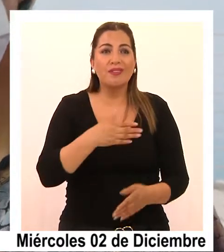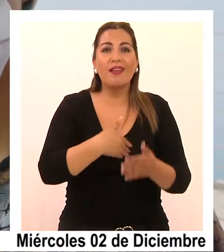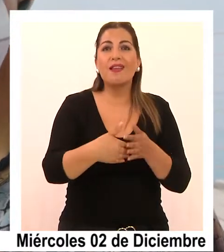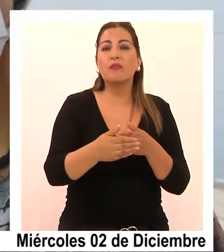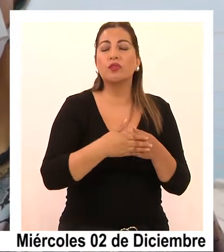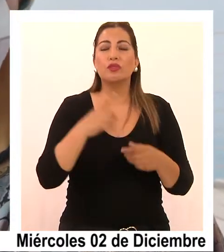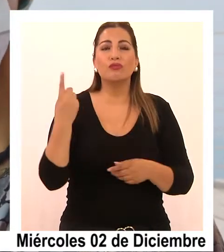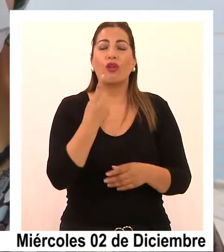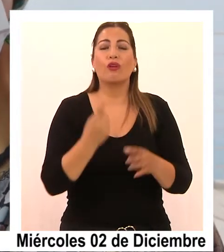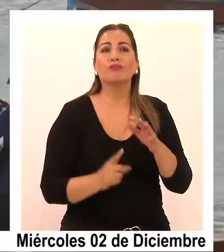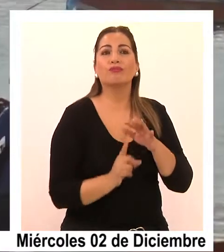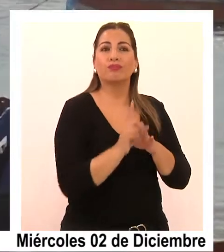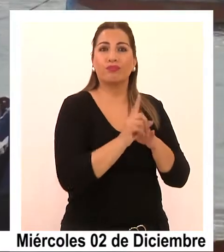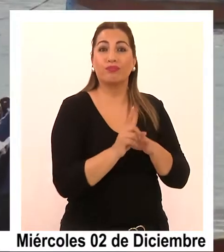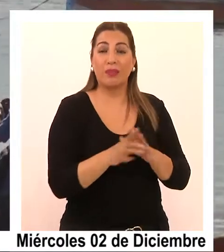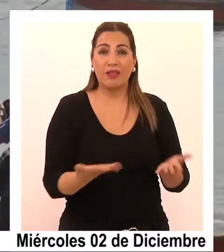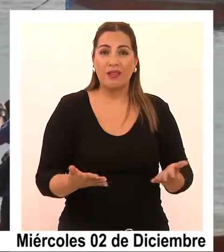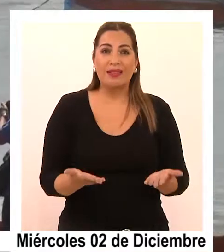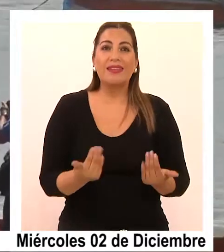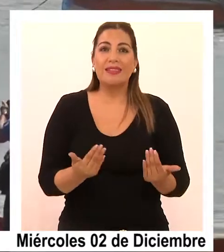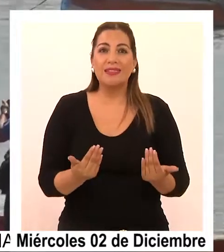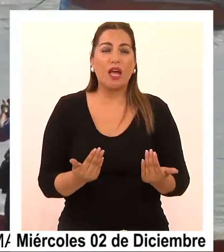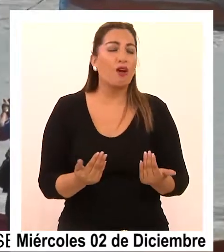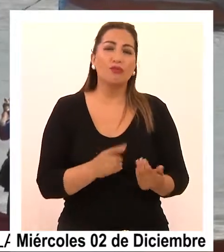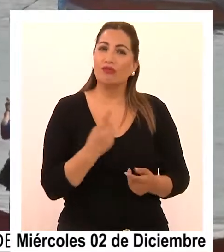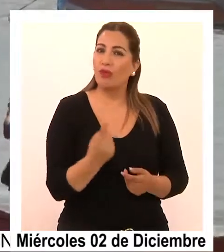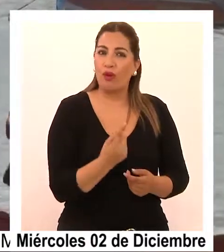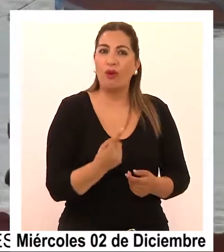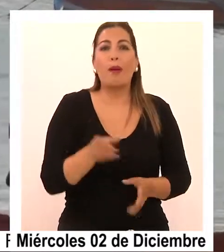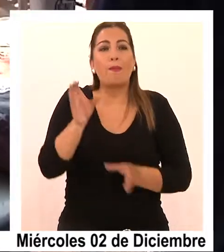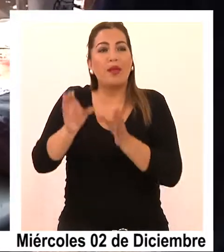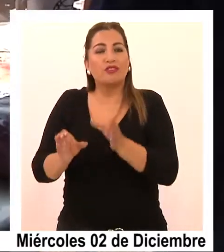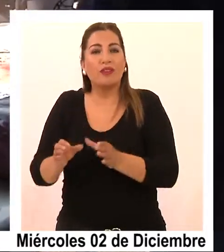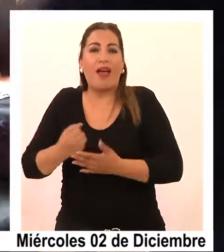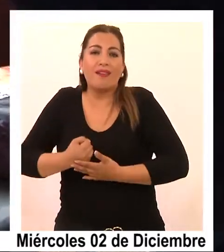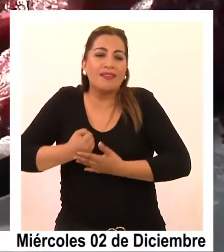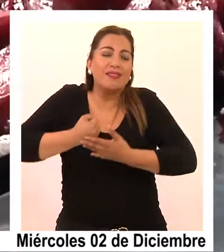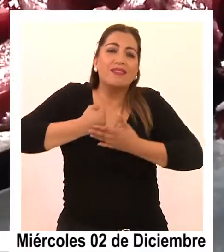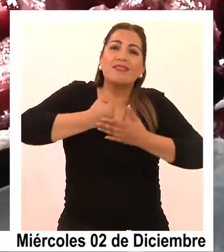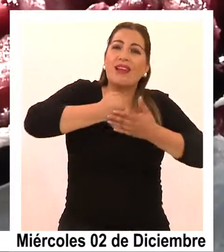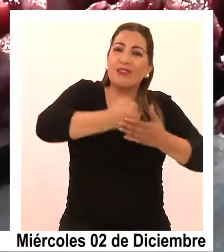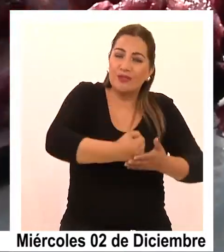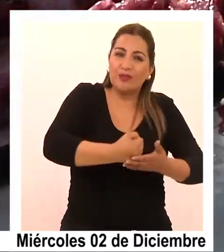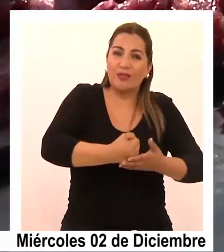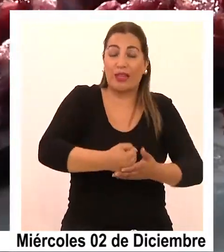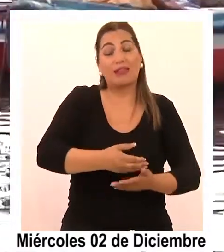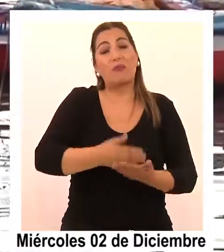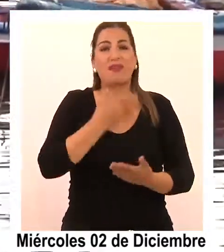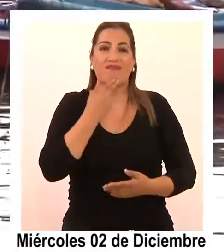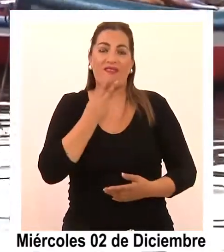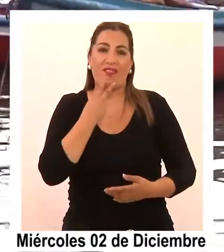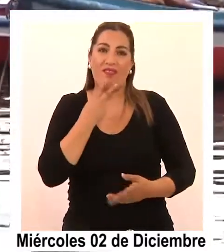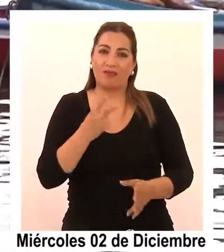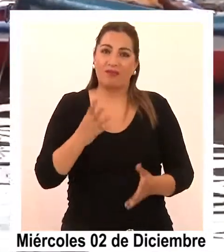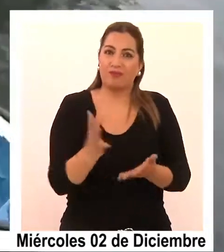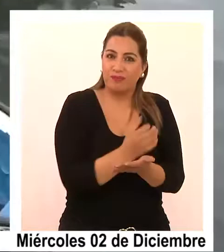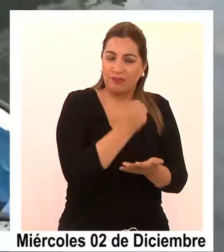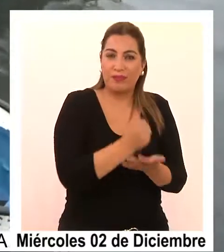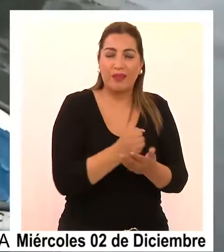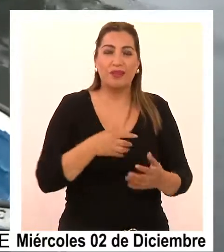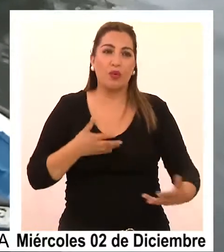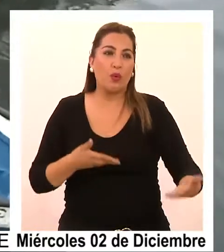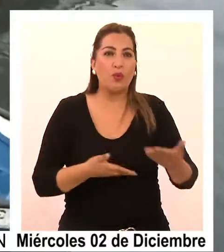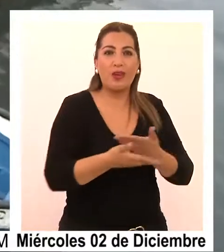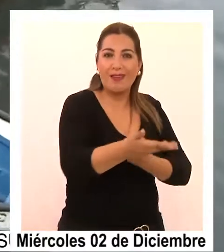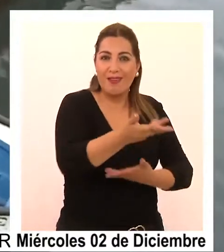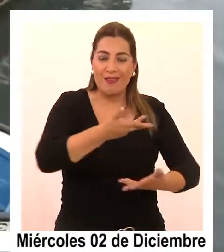por sí solo no es suficiente, requiere personas también que viven de esto de una forma sustentable. Es una relación